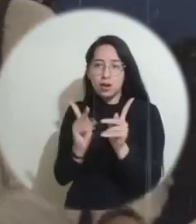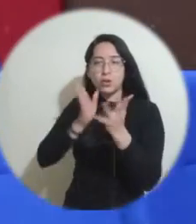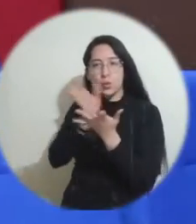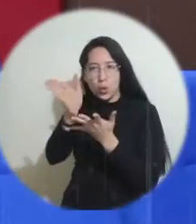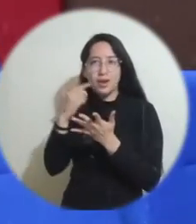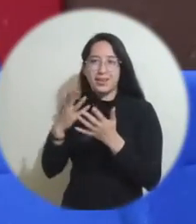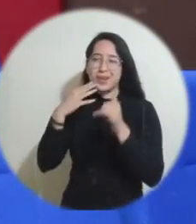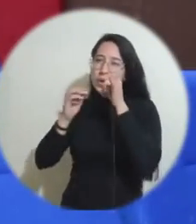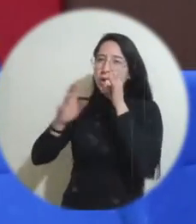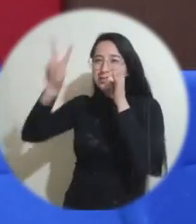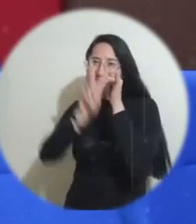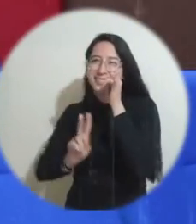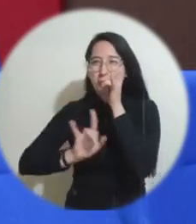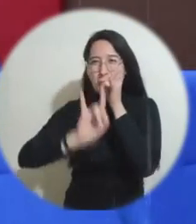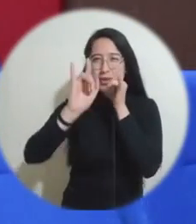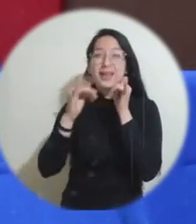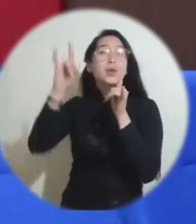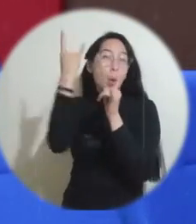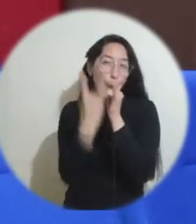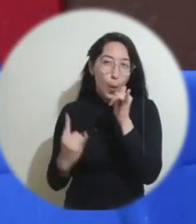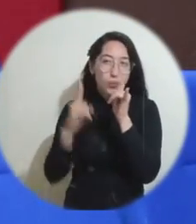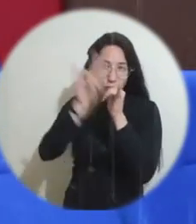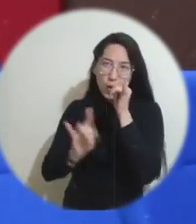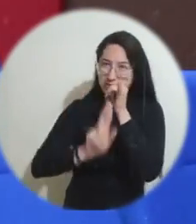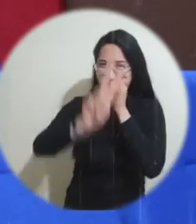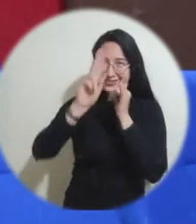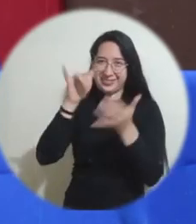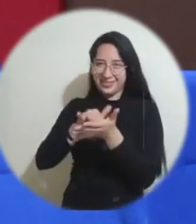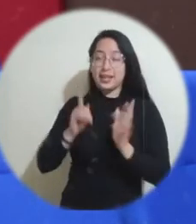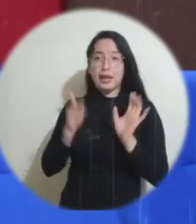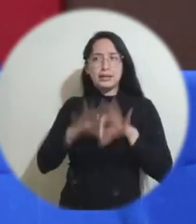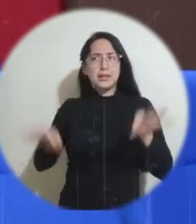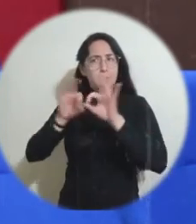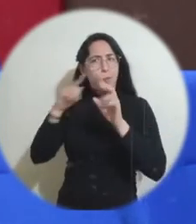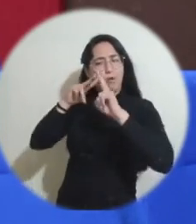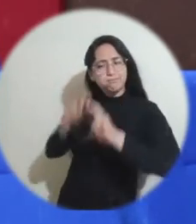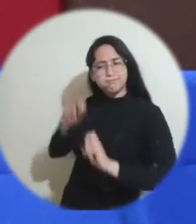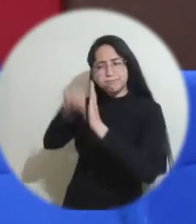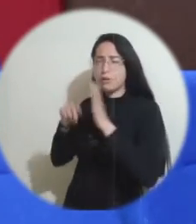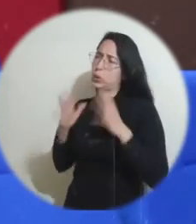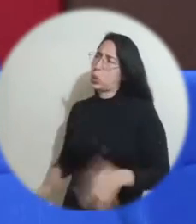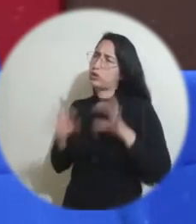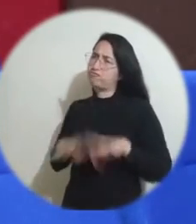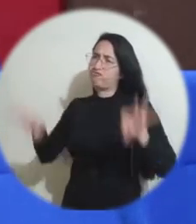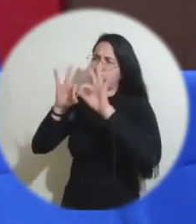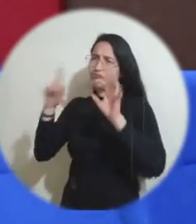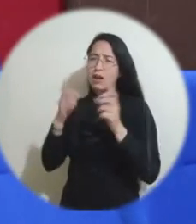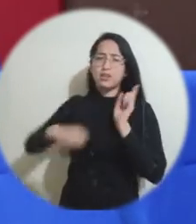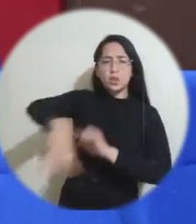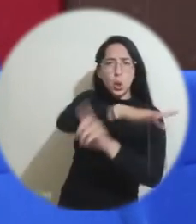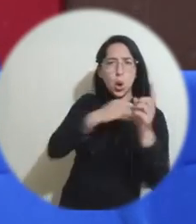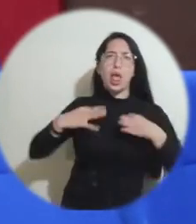la Alma Mater. Para poder llegar a representar una época merece sobre todo como una investigación bastante fiel a temas de